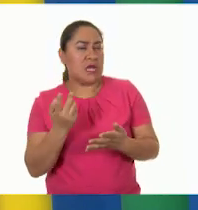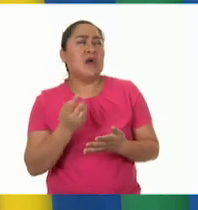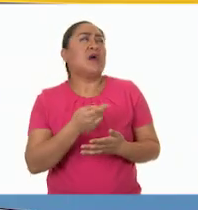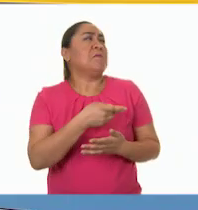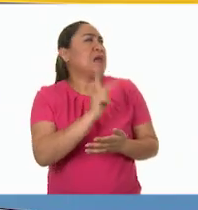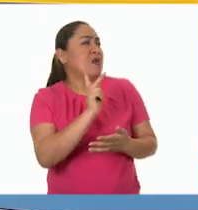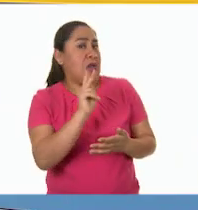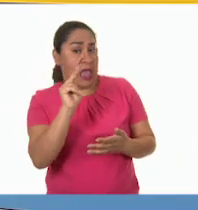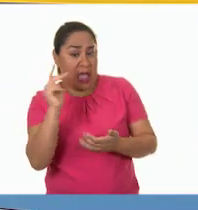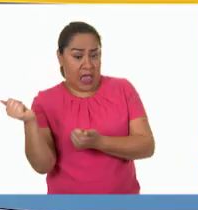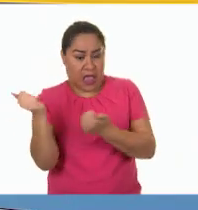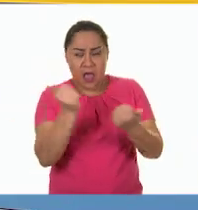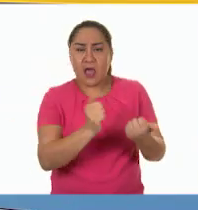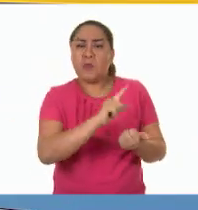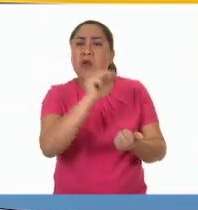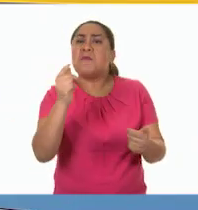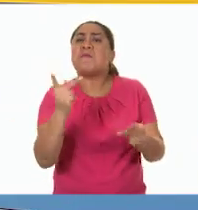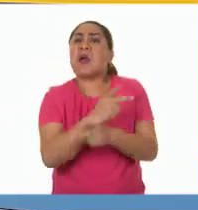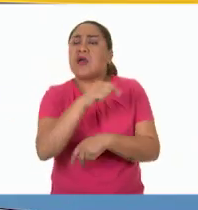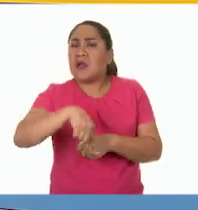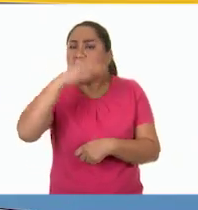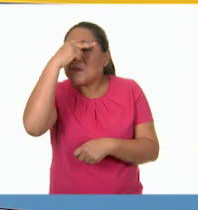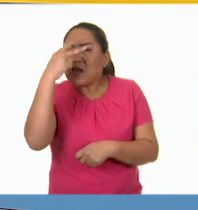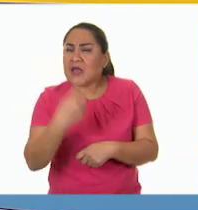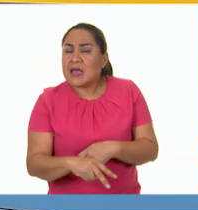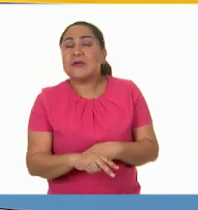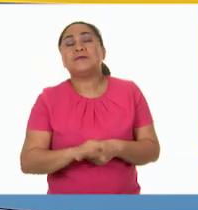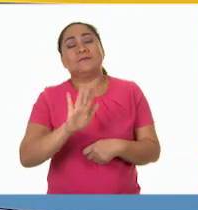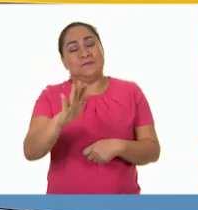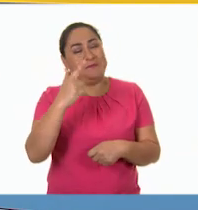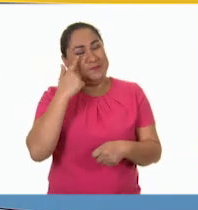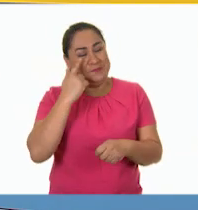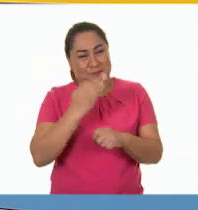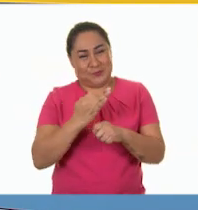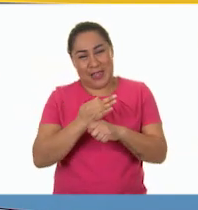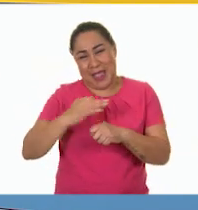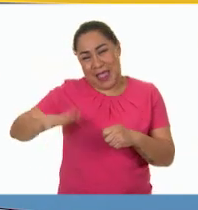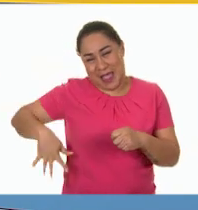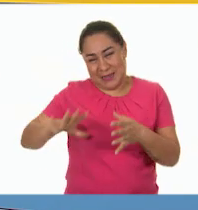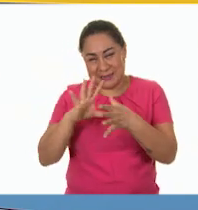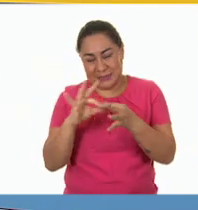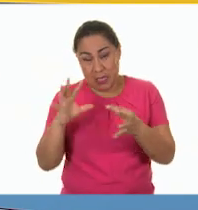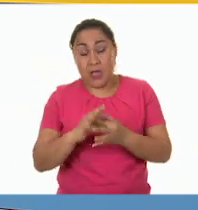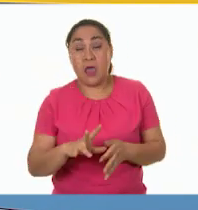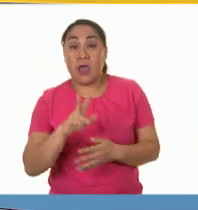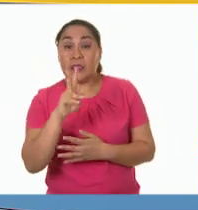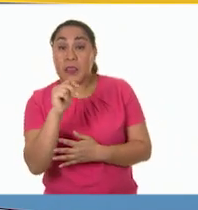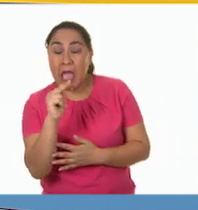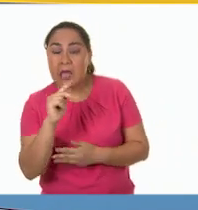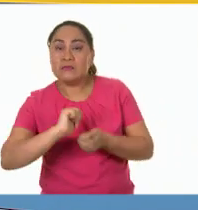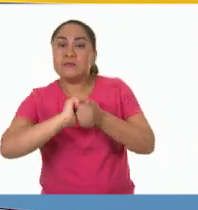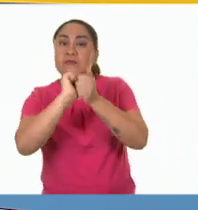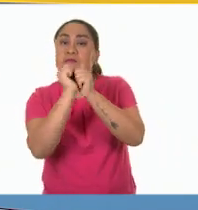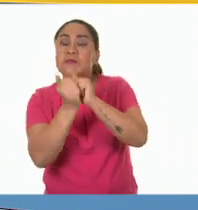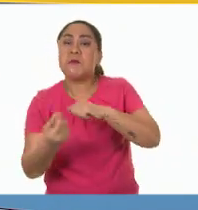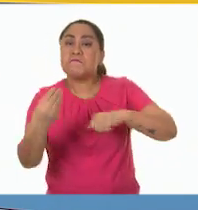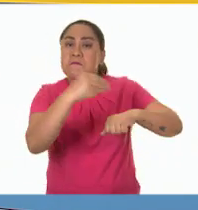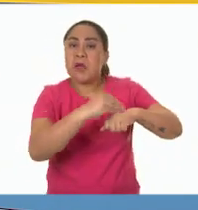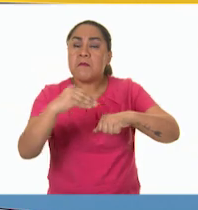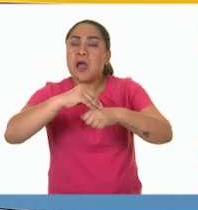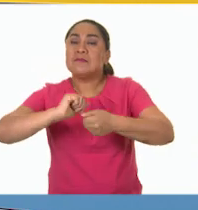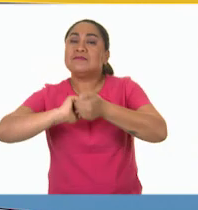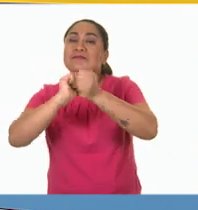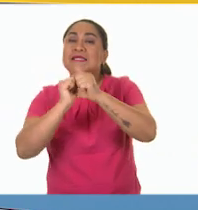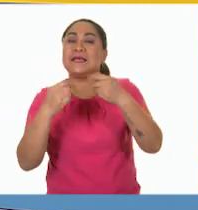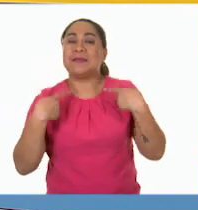maestra? Bueno, pues en primer lugar, como dijimos al principio de la clase, la televisión modificó la dinámica familiar de muchísimos hogares